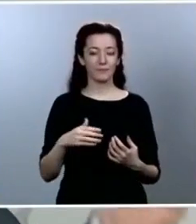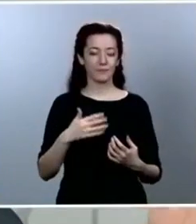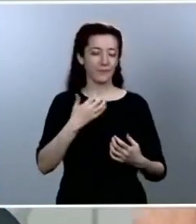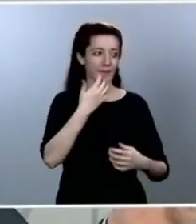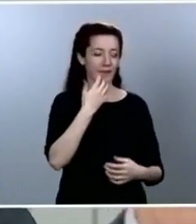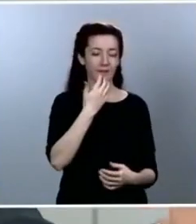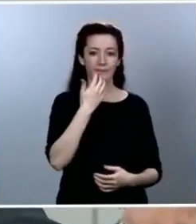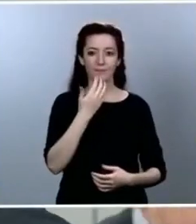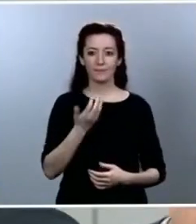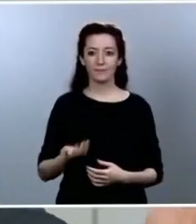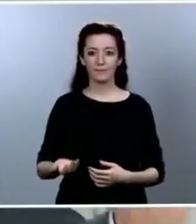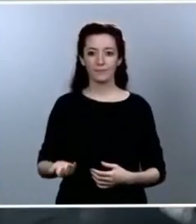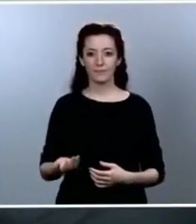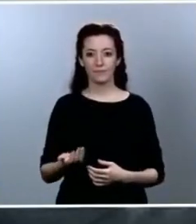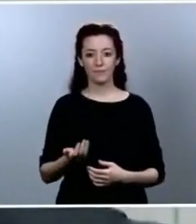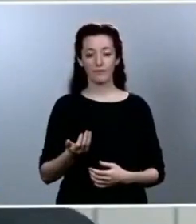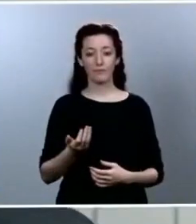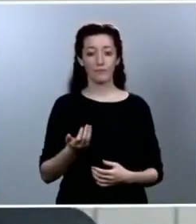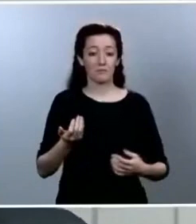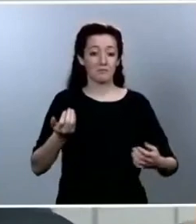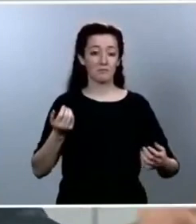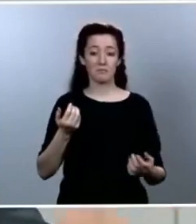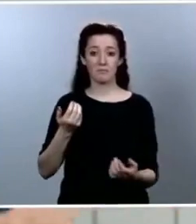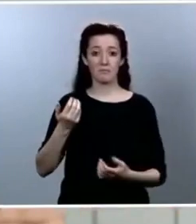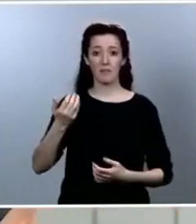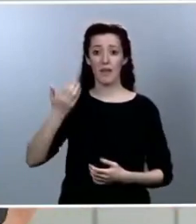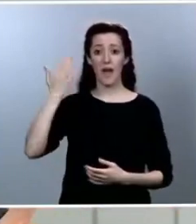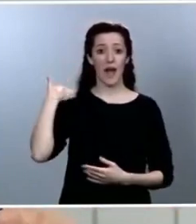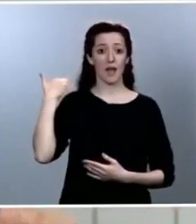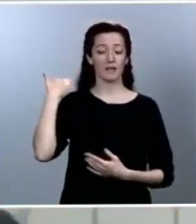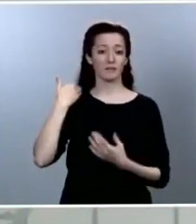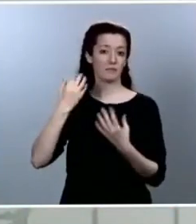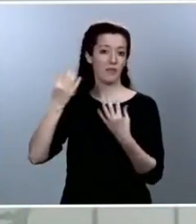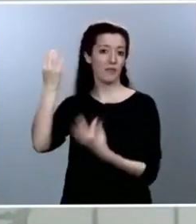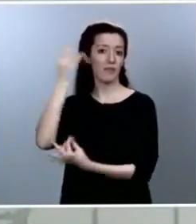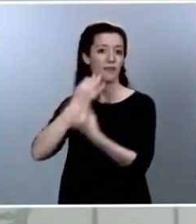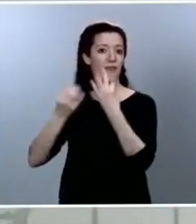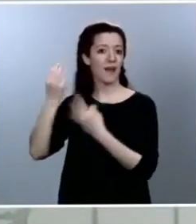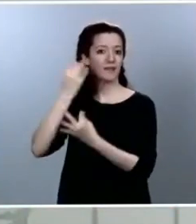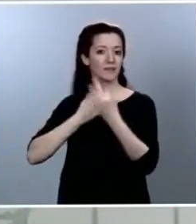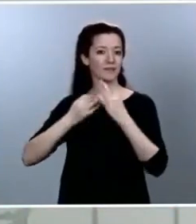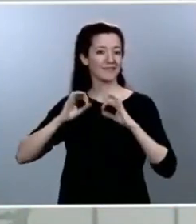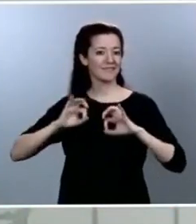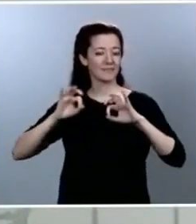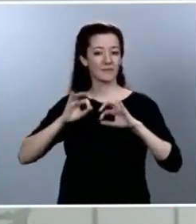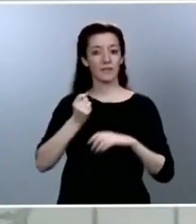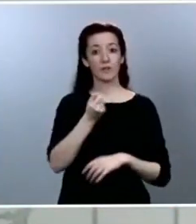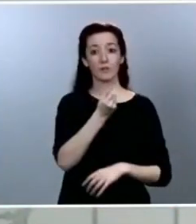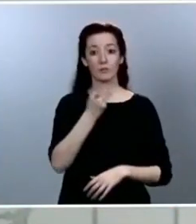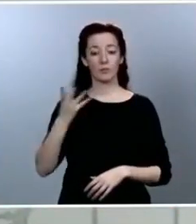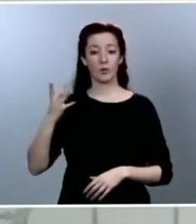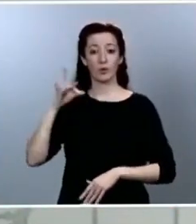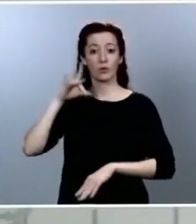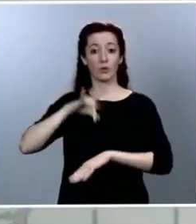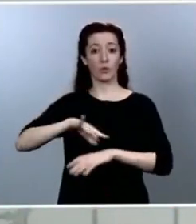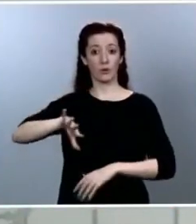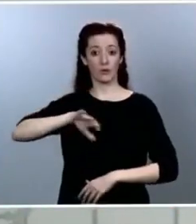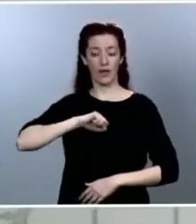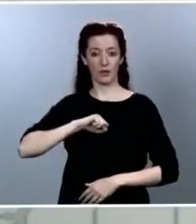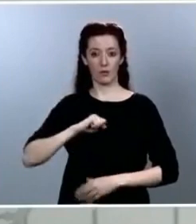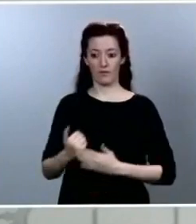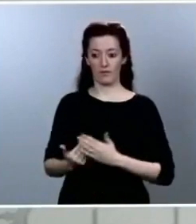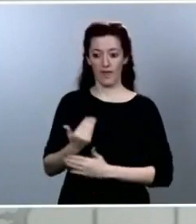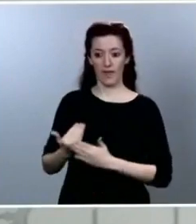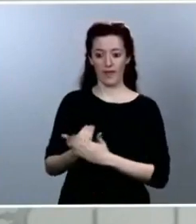una cifra que para nosotros era fundamental, como es el número de contagios diarios, y sin embargo van a empezar a cobrar